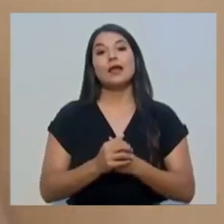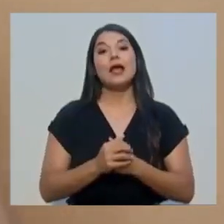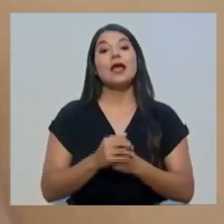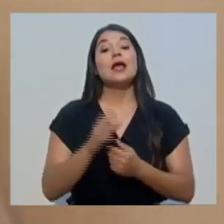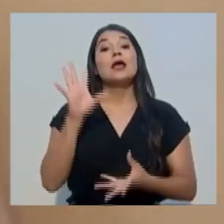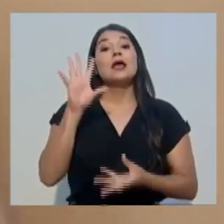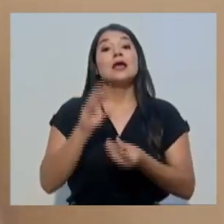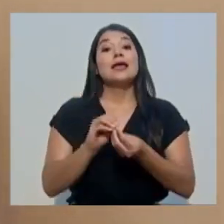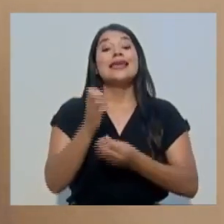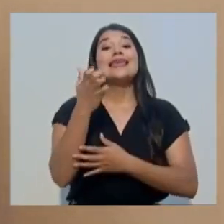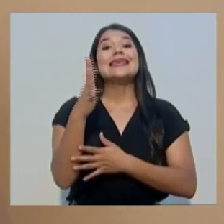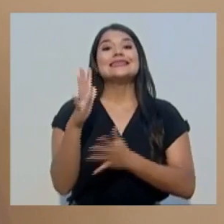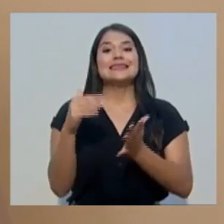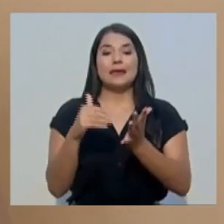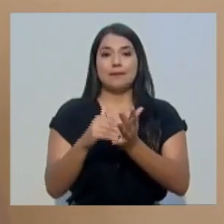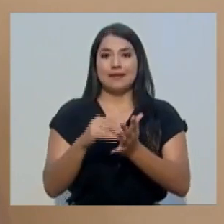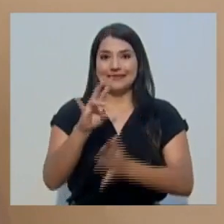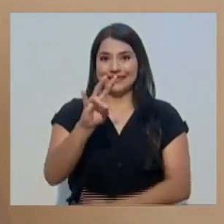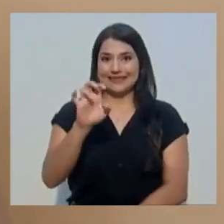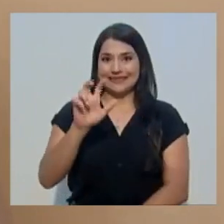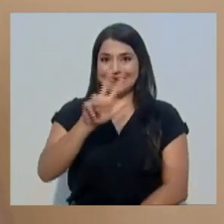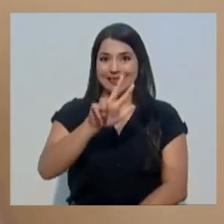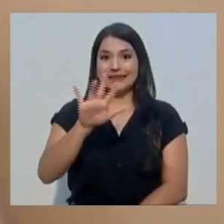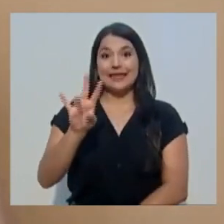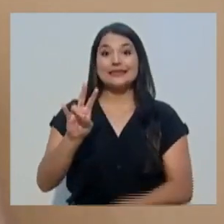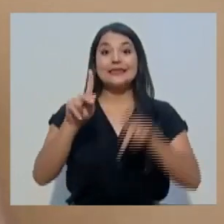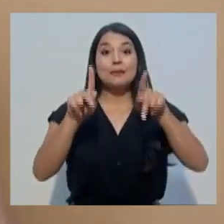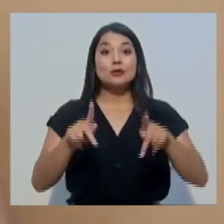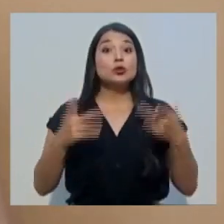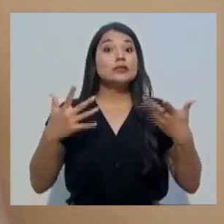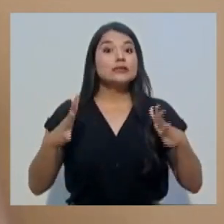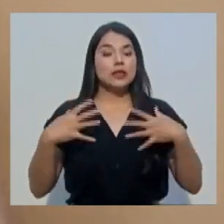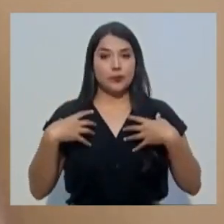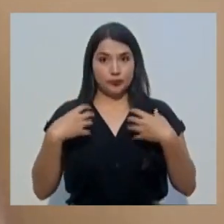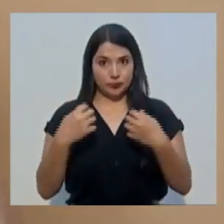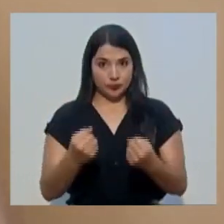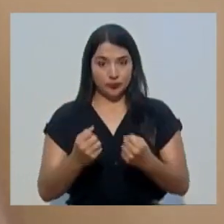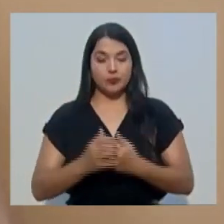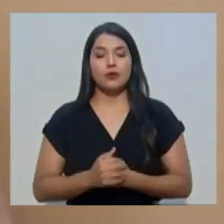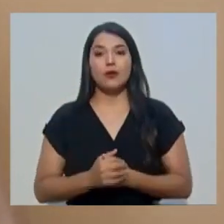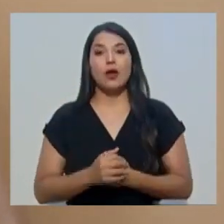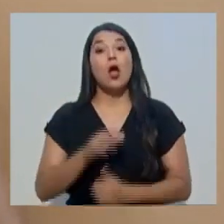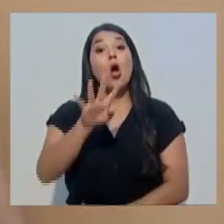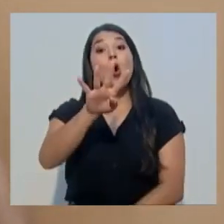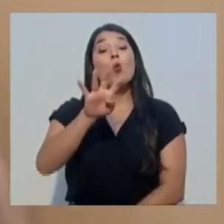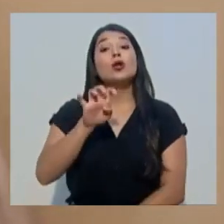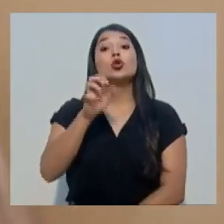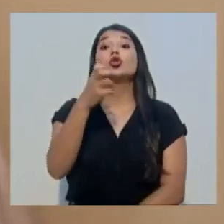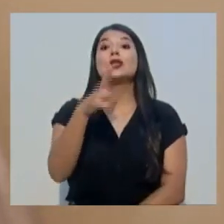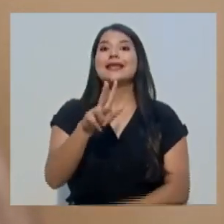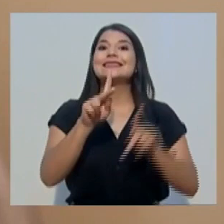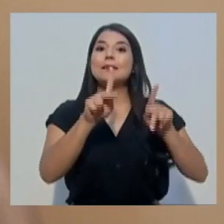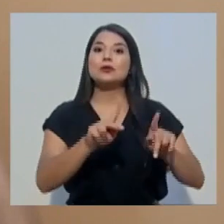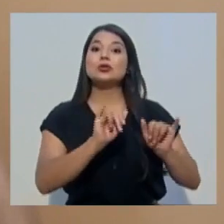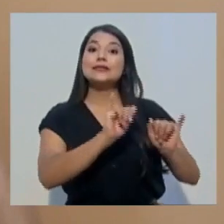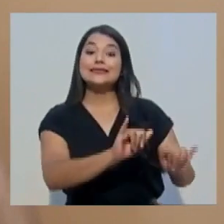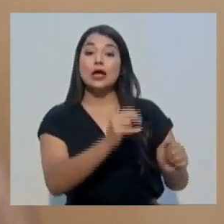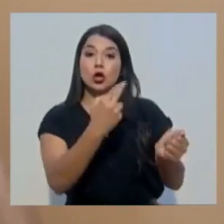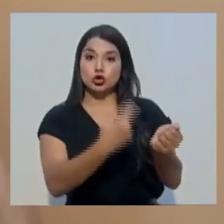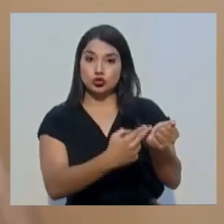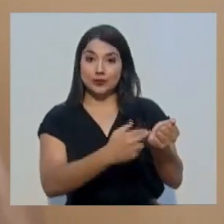,737 personas recuperadas. 413 personas se encuentran